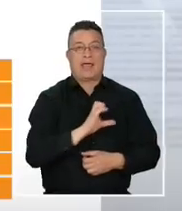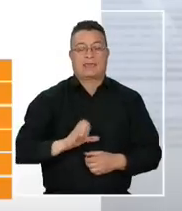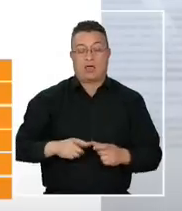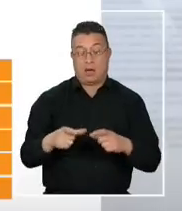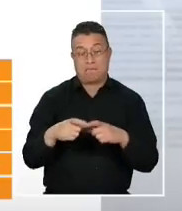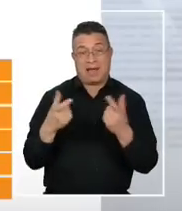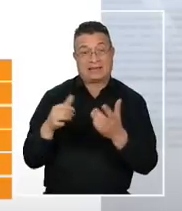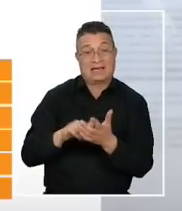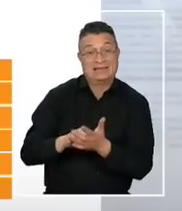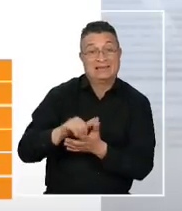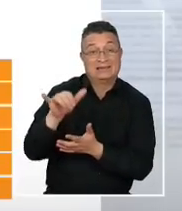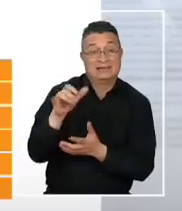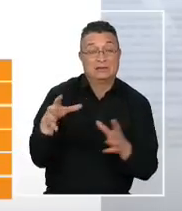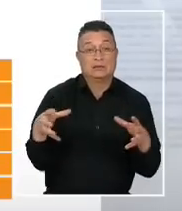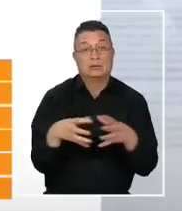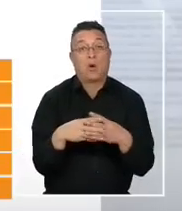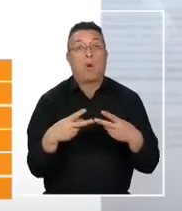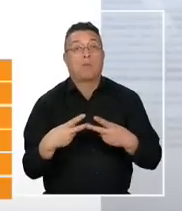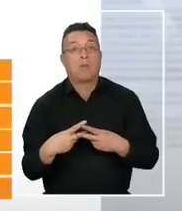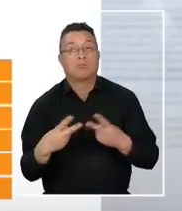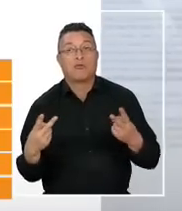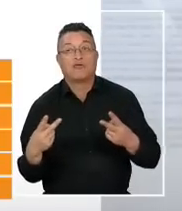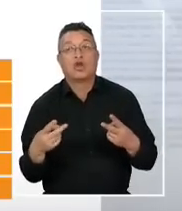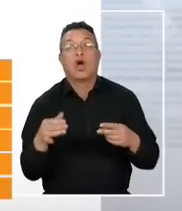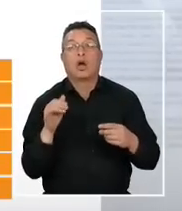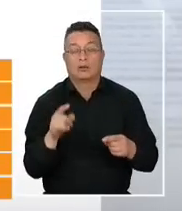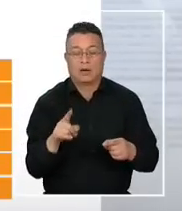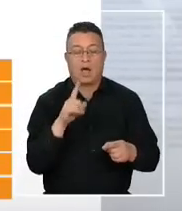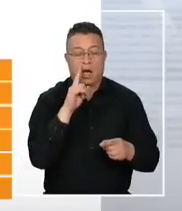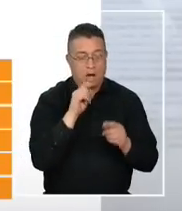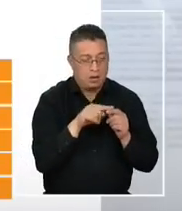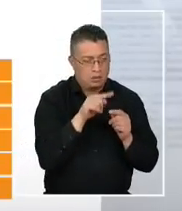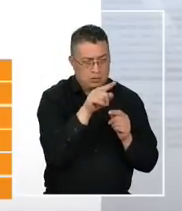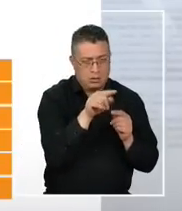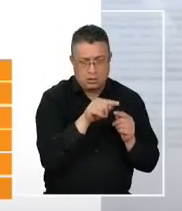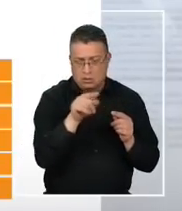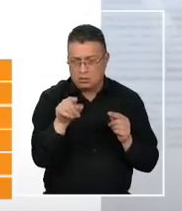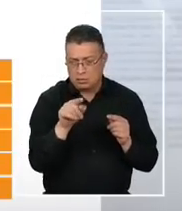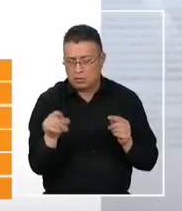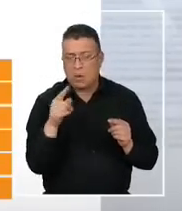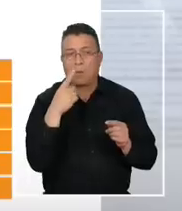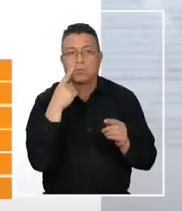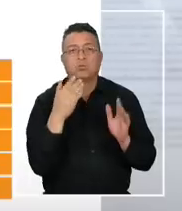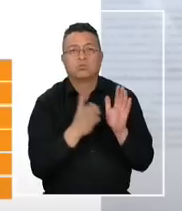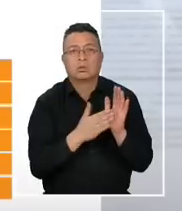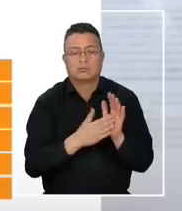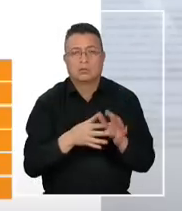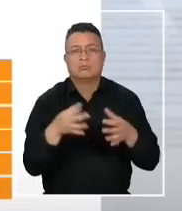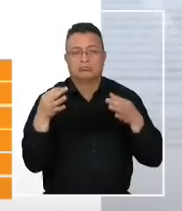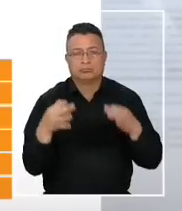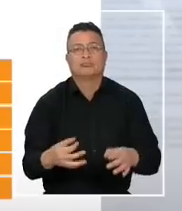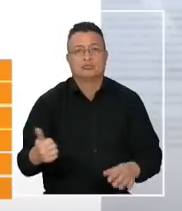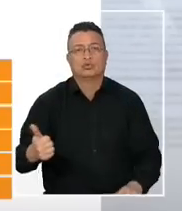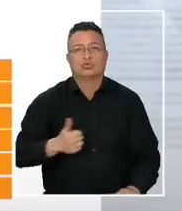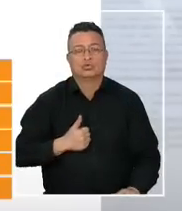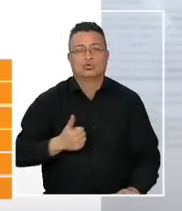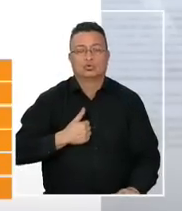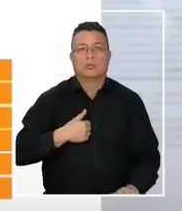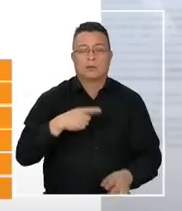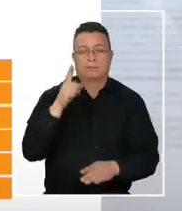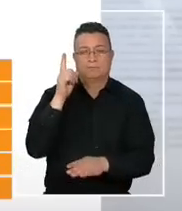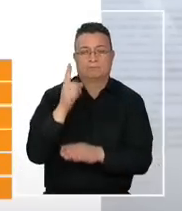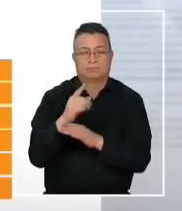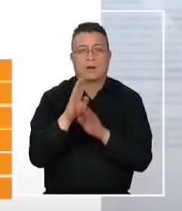de pasajes aéreos por parte de los organismos públicos y se cuenta con la trazabilidad necesaria para verificar el buen cumplimiento de las instrucciones de